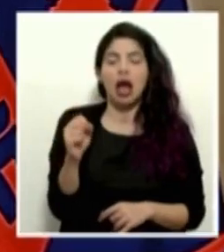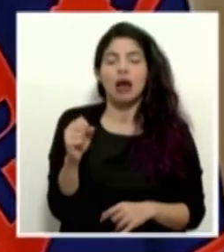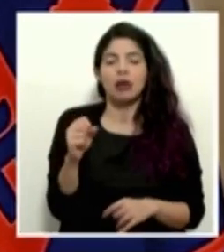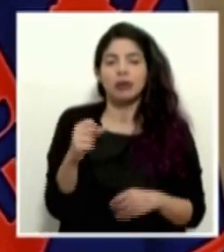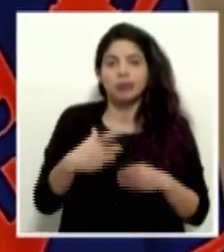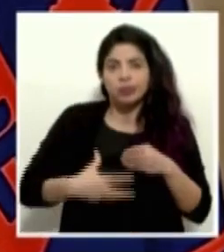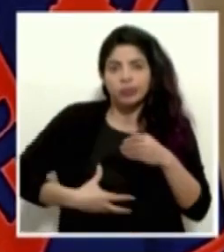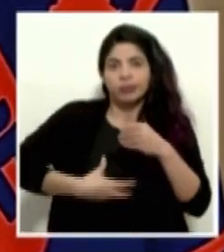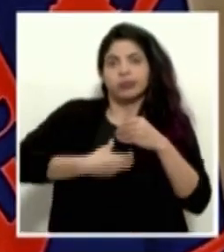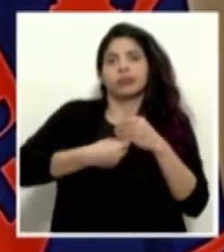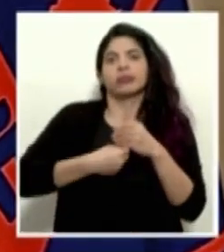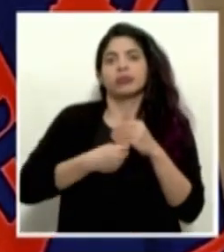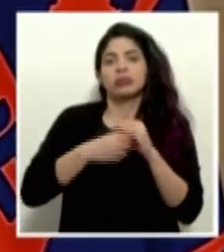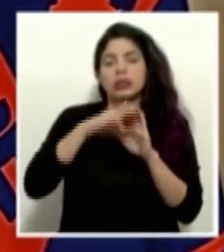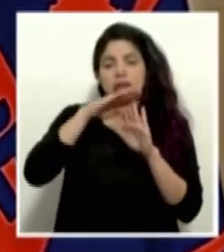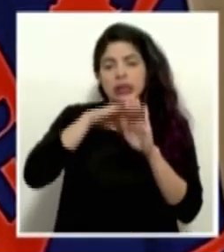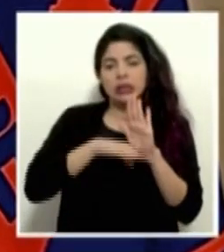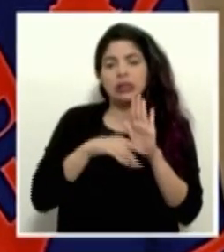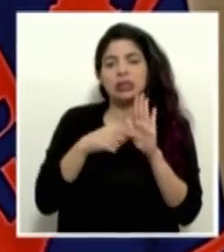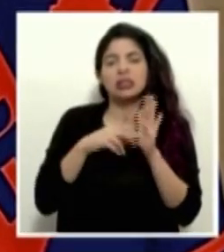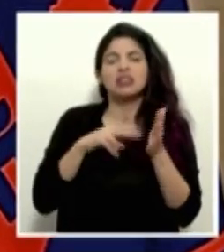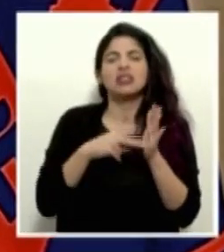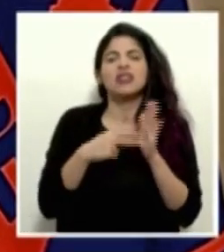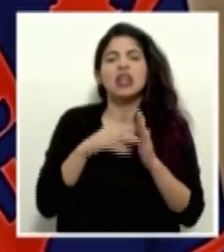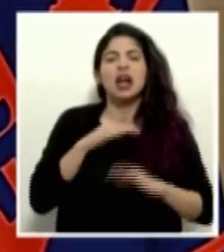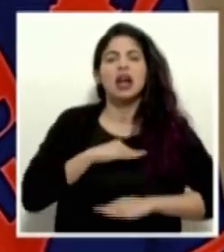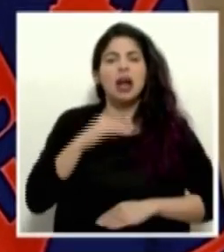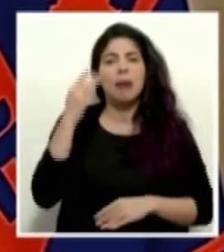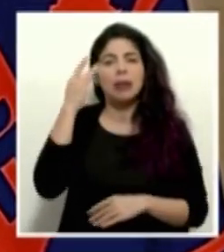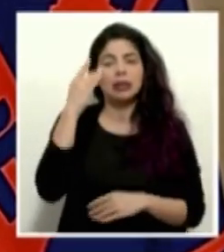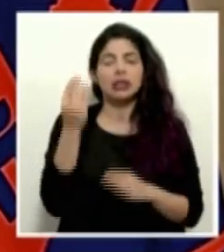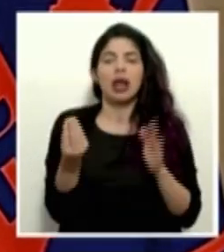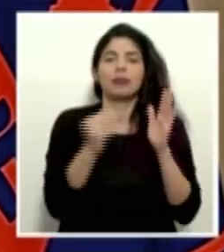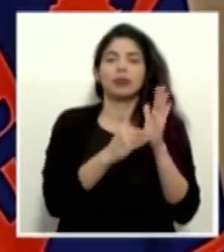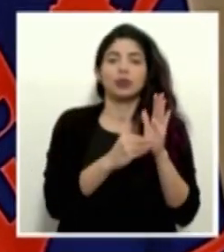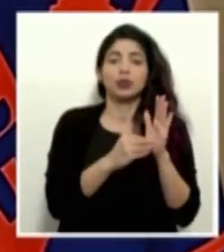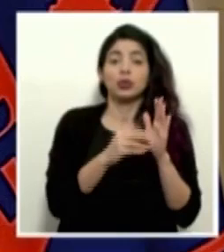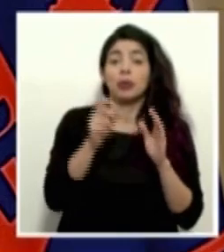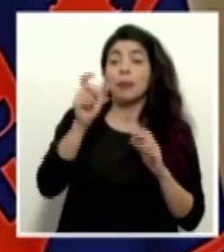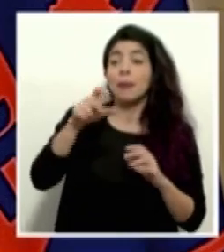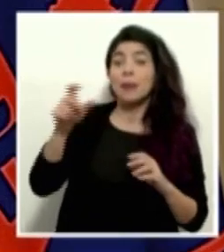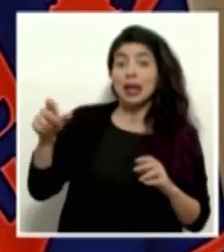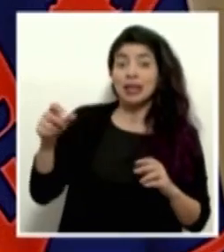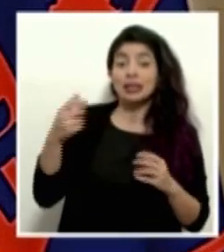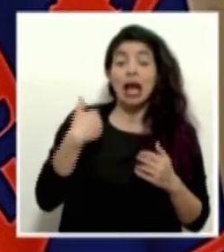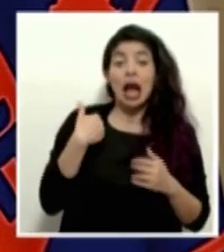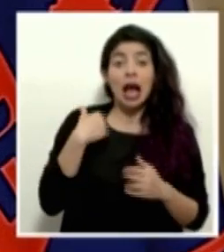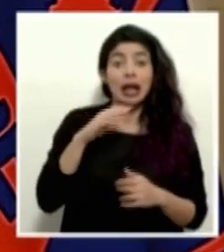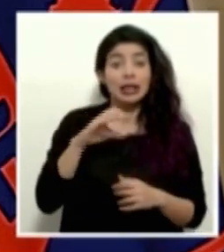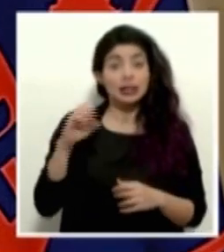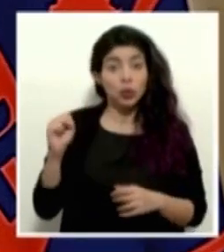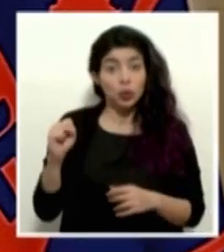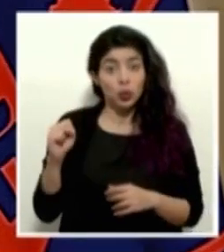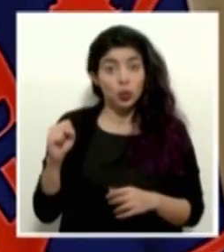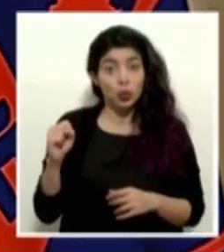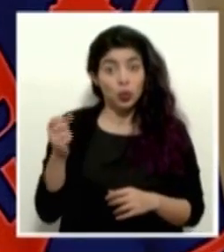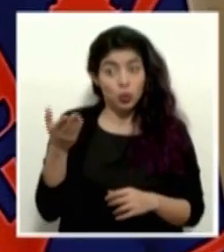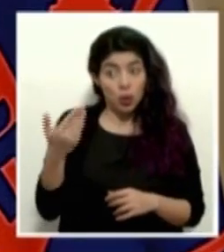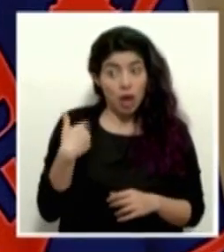la definición de una incapacidad. Para incluir a aquellas personas aseguradas que eran